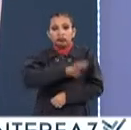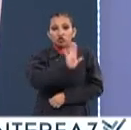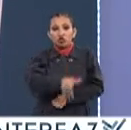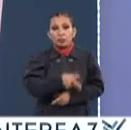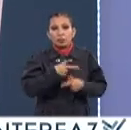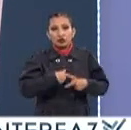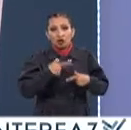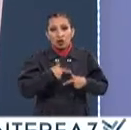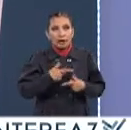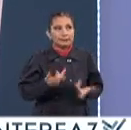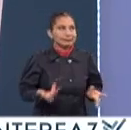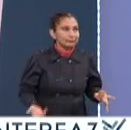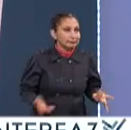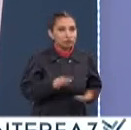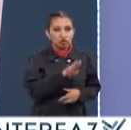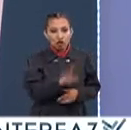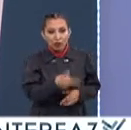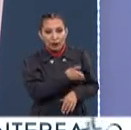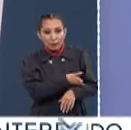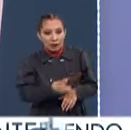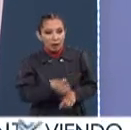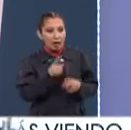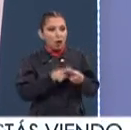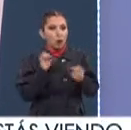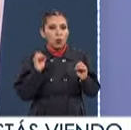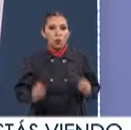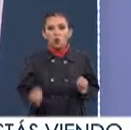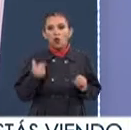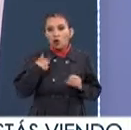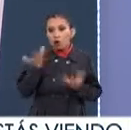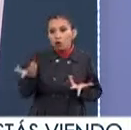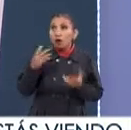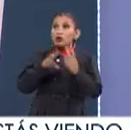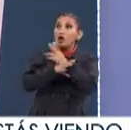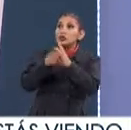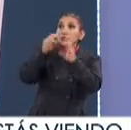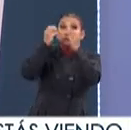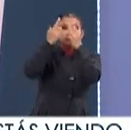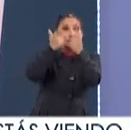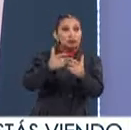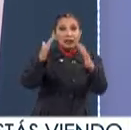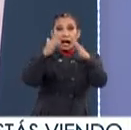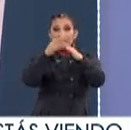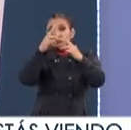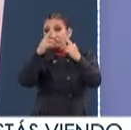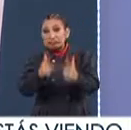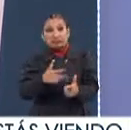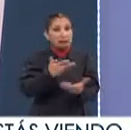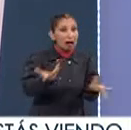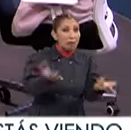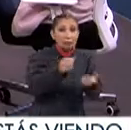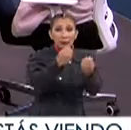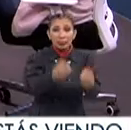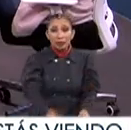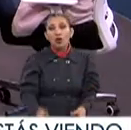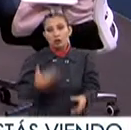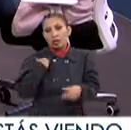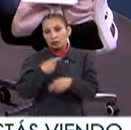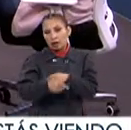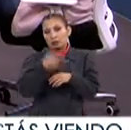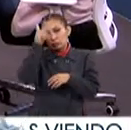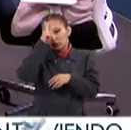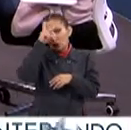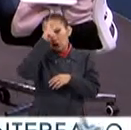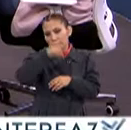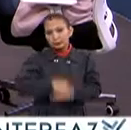Puede ser por la muerte o la pérdida de un familiar Hasta la pérdida material que también lo vimos Eso también puede provocar fuertes afectaciones